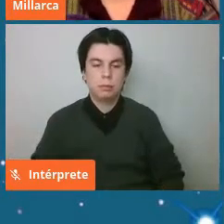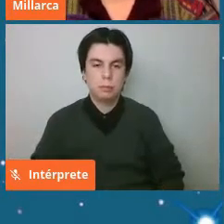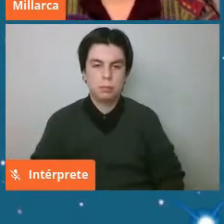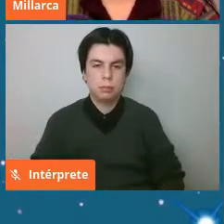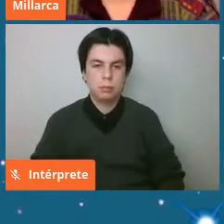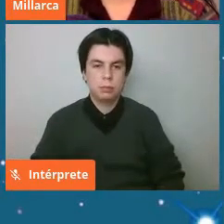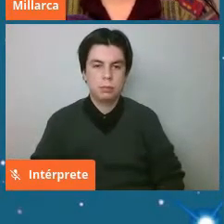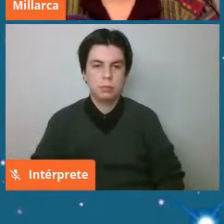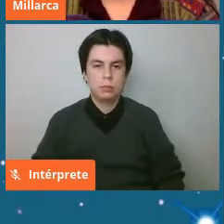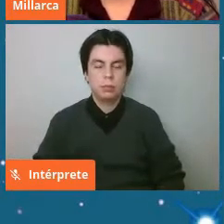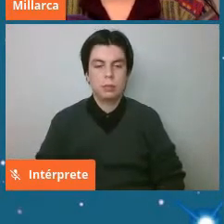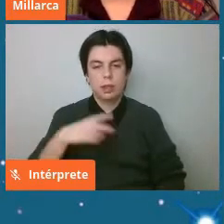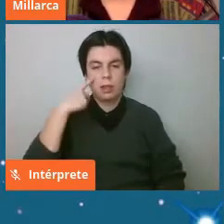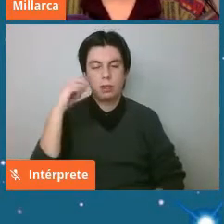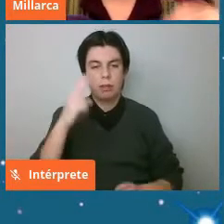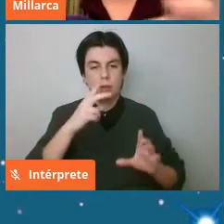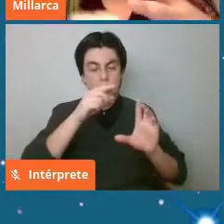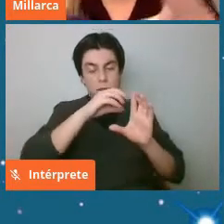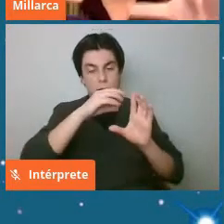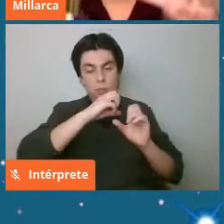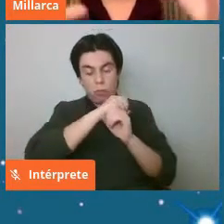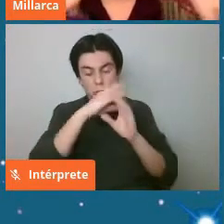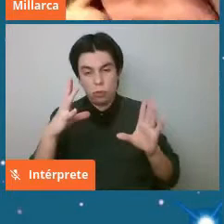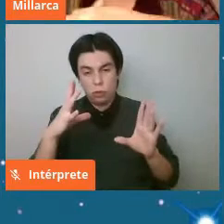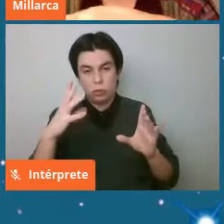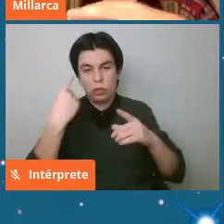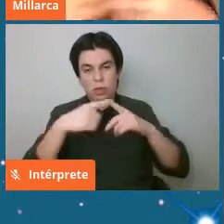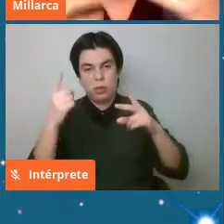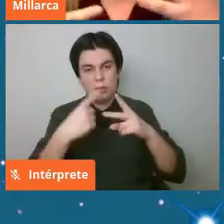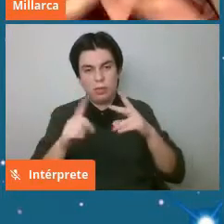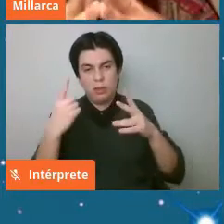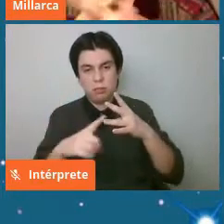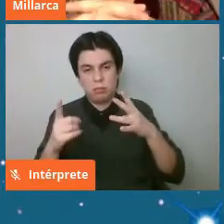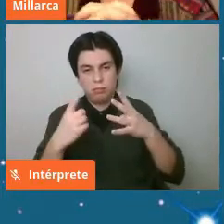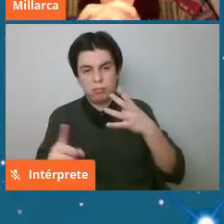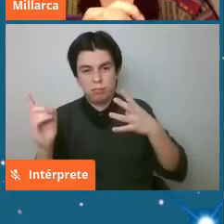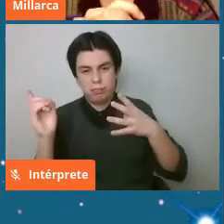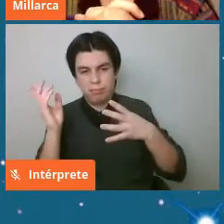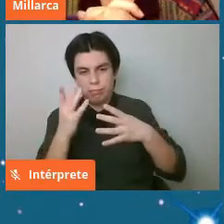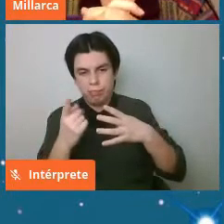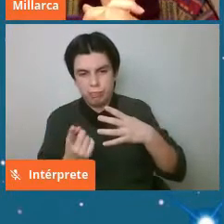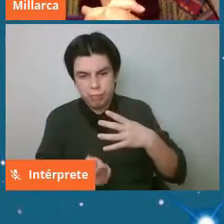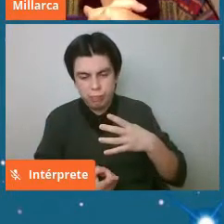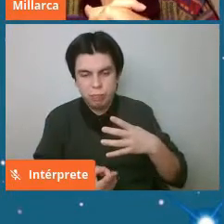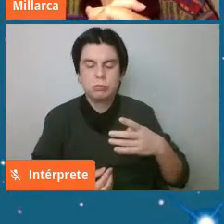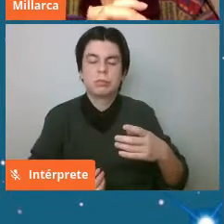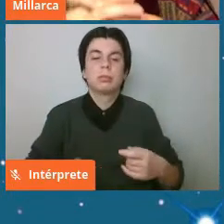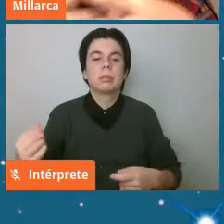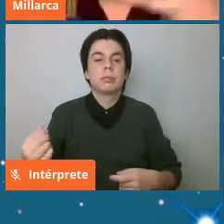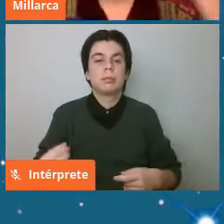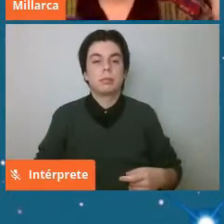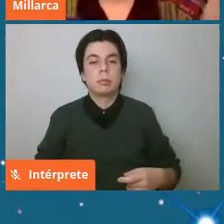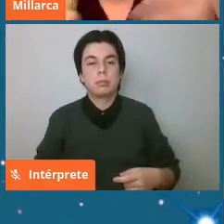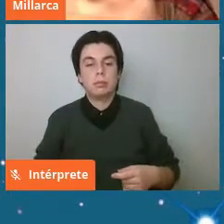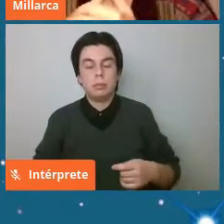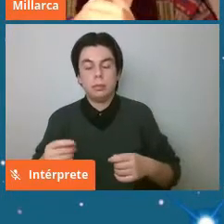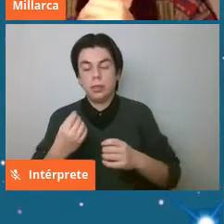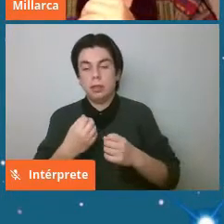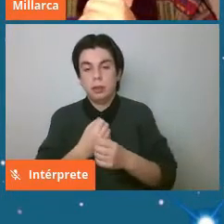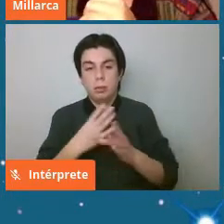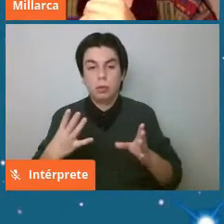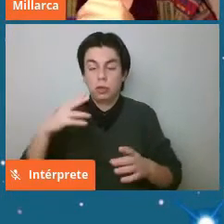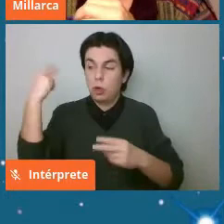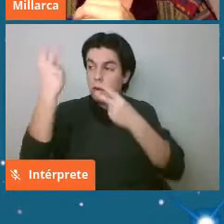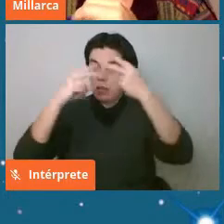acá se ve muchos de los tipos diferentes o que a gran parte de los asteroides que